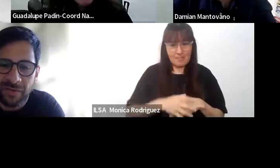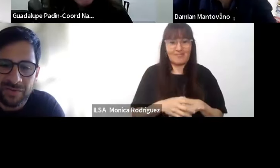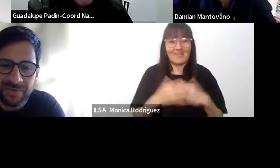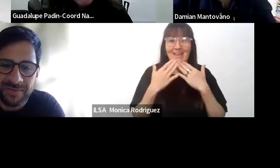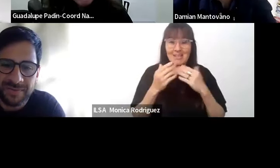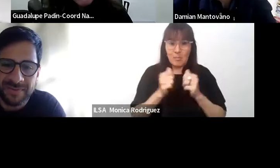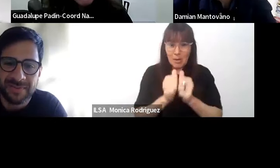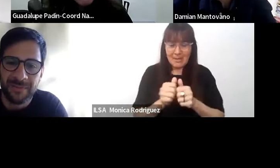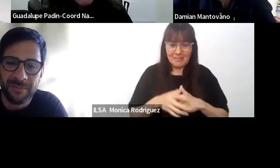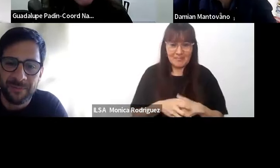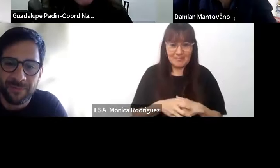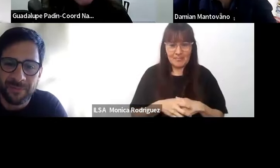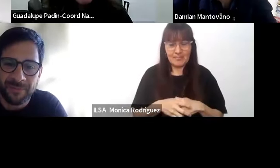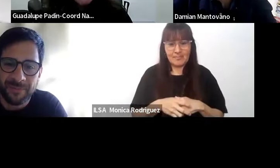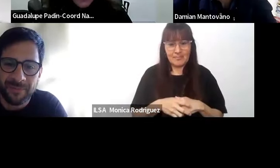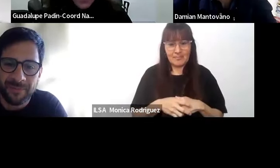acompañarnos.